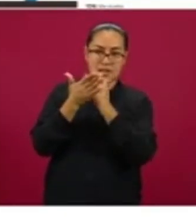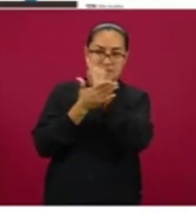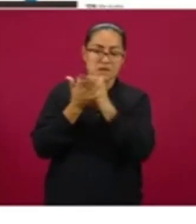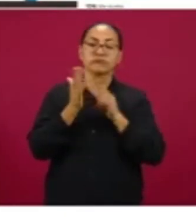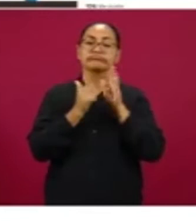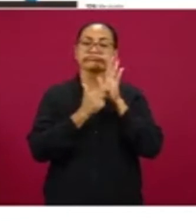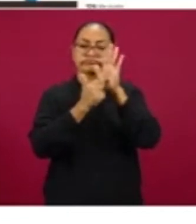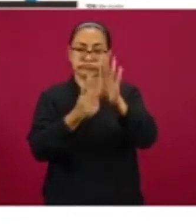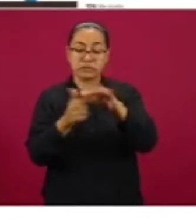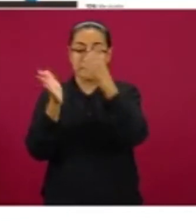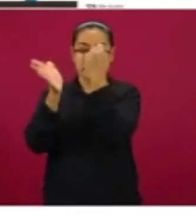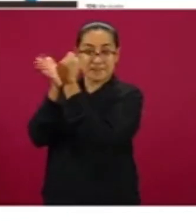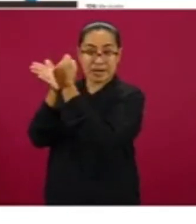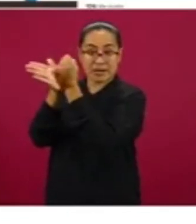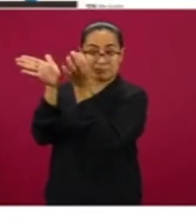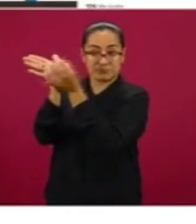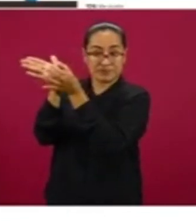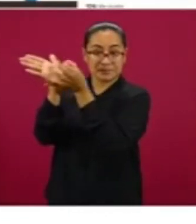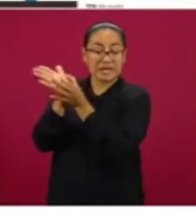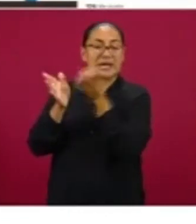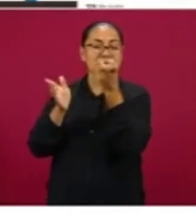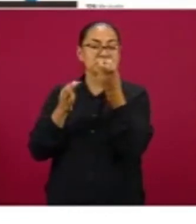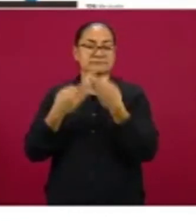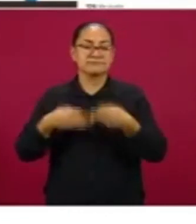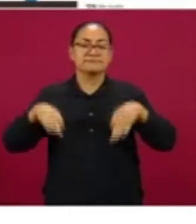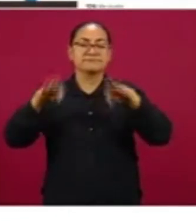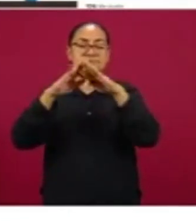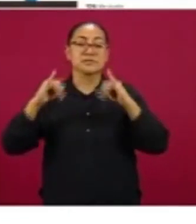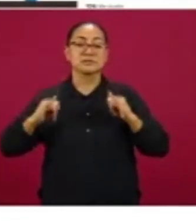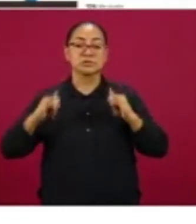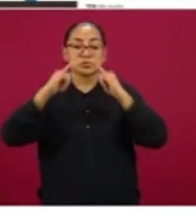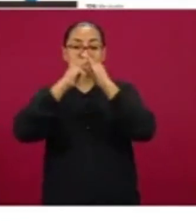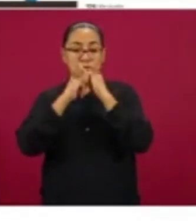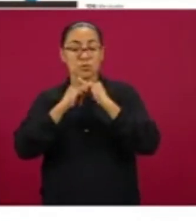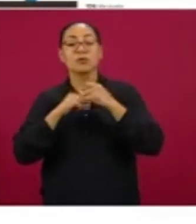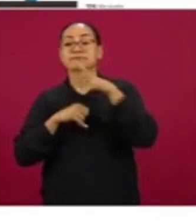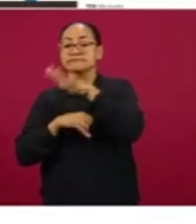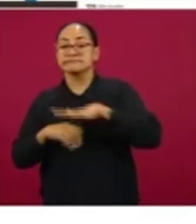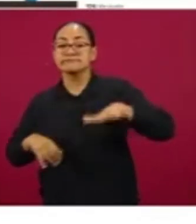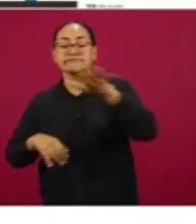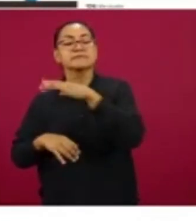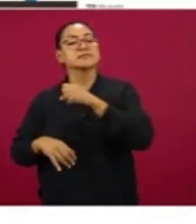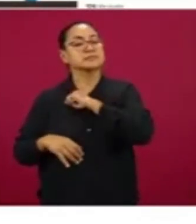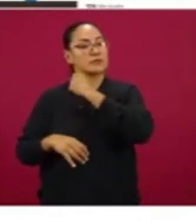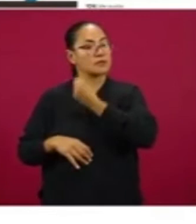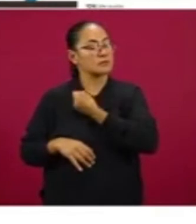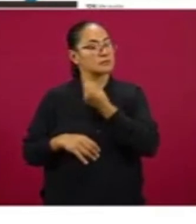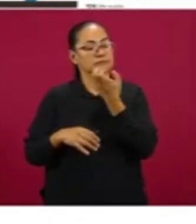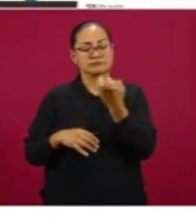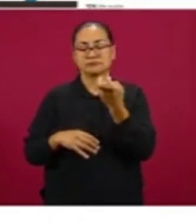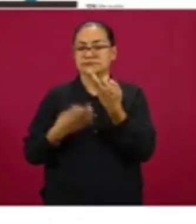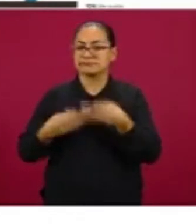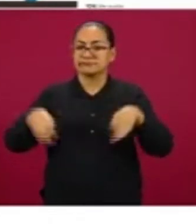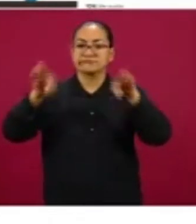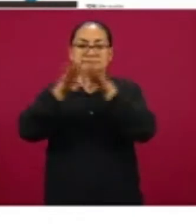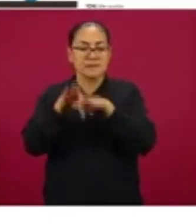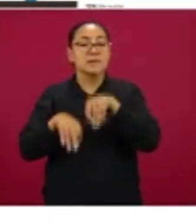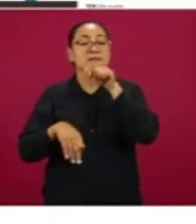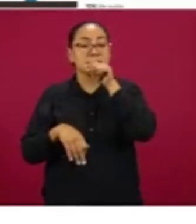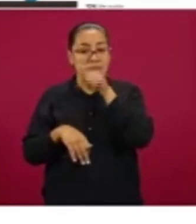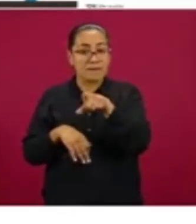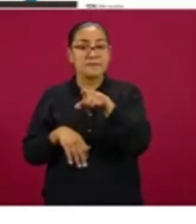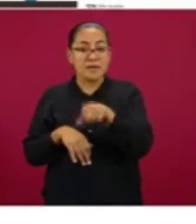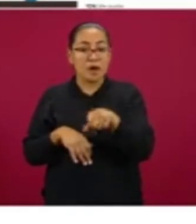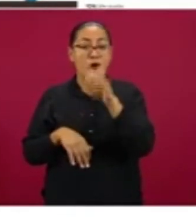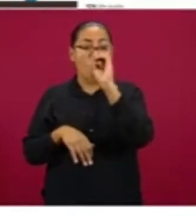también porque el Instituto Nacional de Salud Pública ha sido uno de los socios claves, junto a muchos otros, incluidos por supuesto nuestras agencias hermanas de Naciones